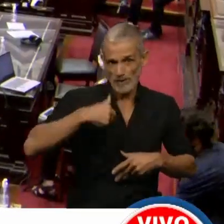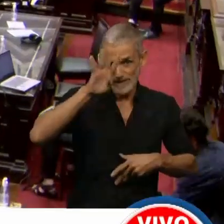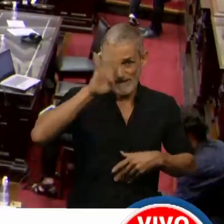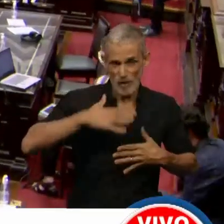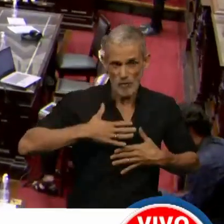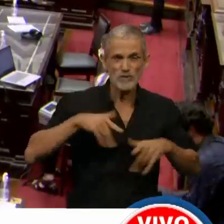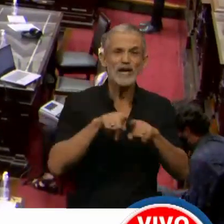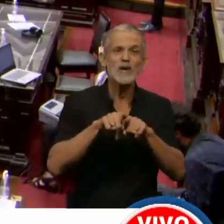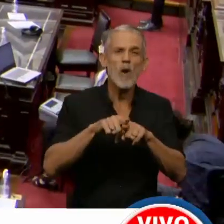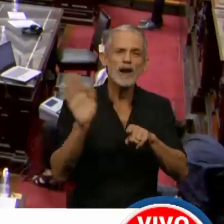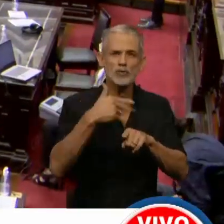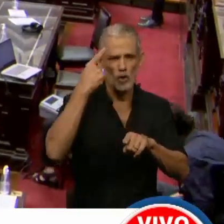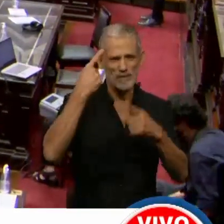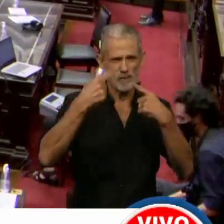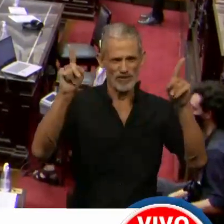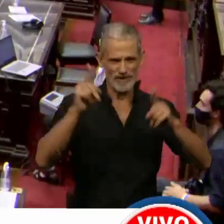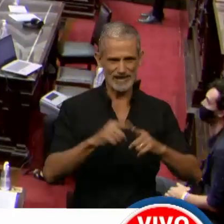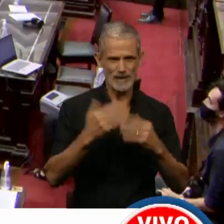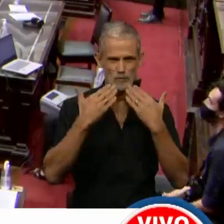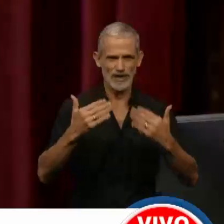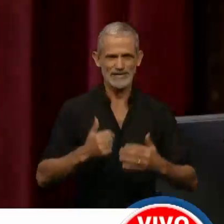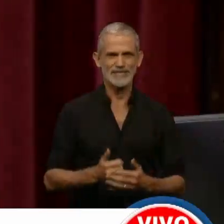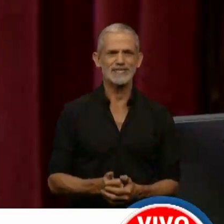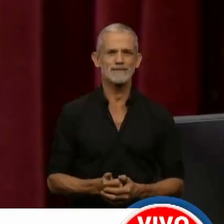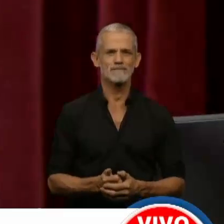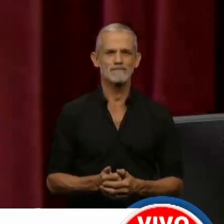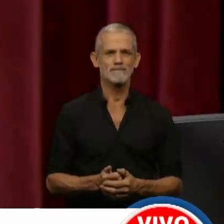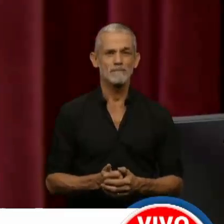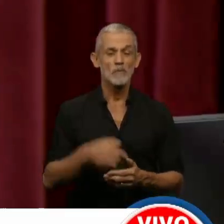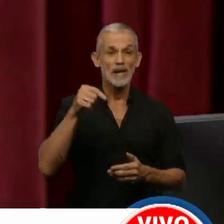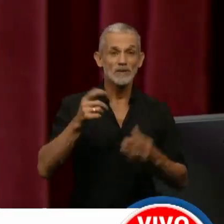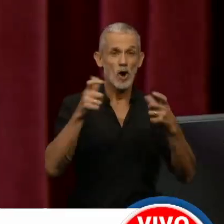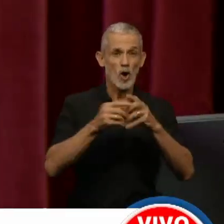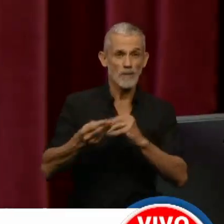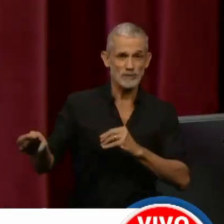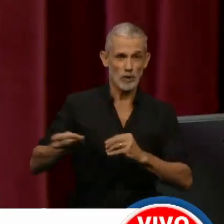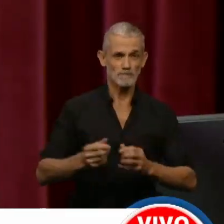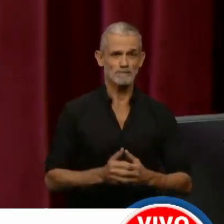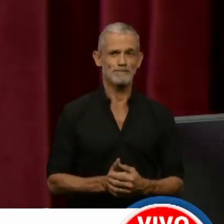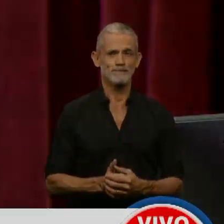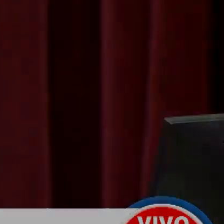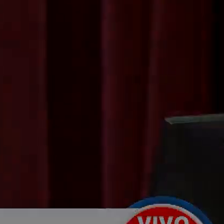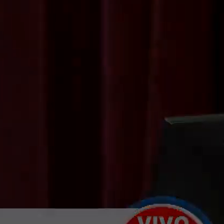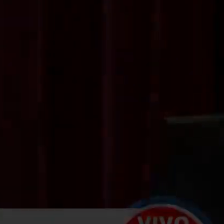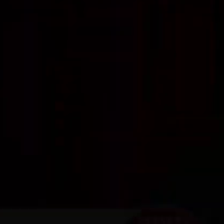Formosa como así todo lo que pensamos hoy. Gracias, presidente. Gracias, diputado. Será girado a la Comisión de Asuntos Constitucionales. Gracias.